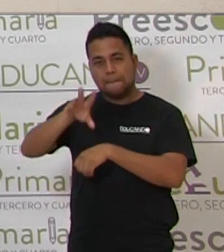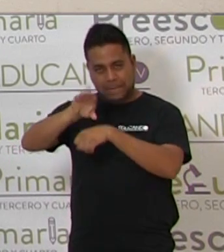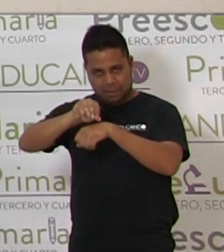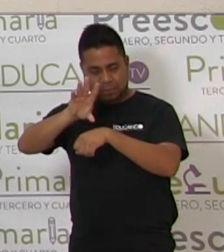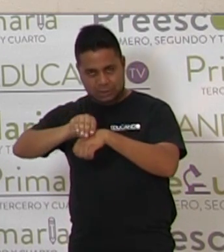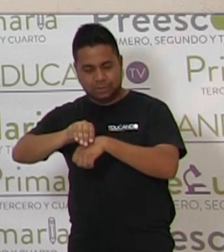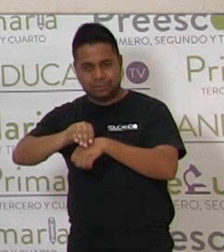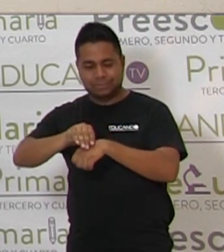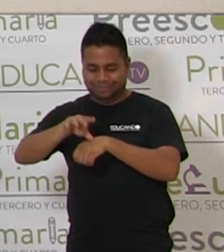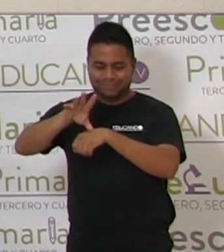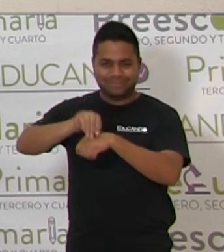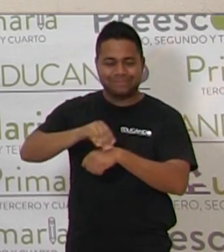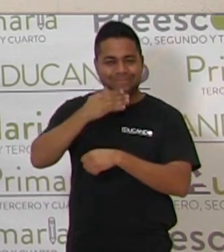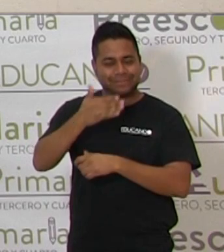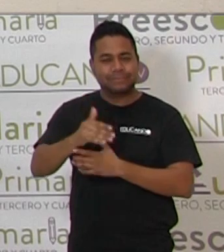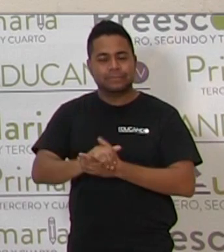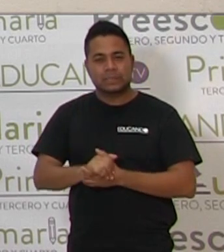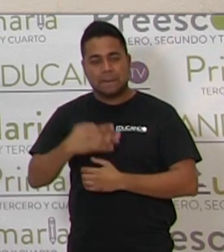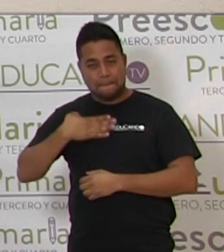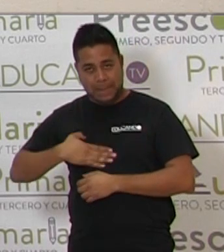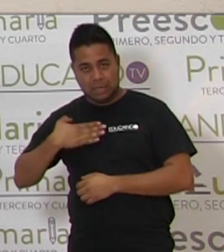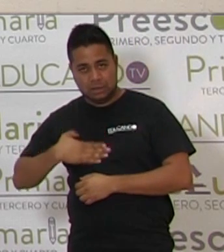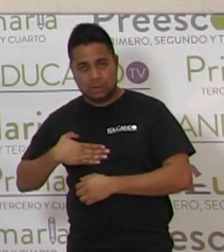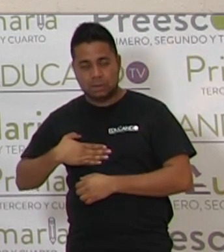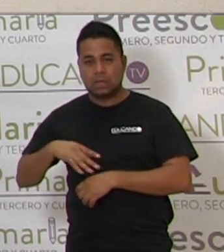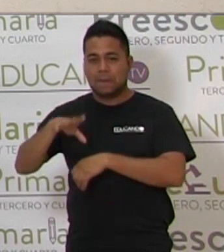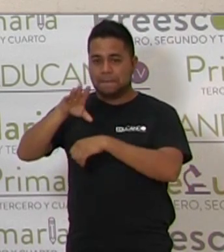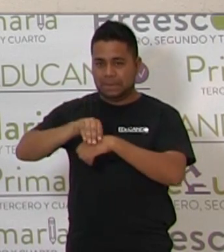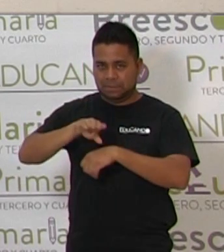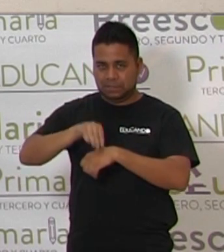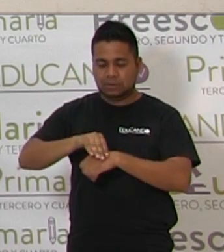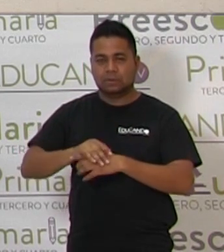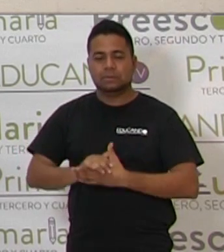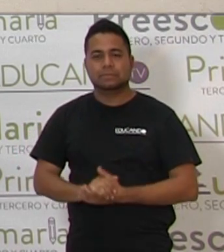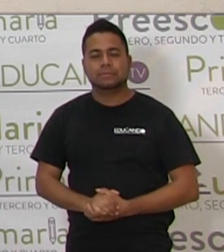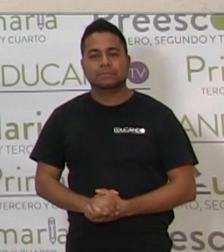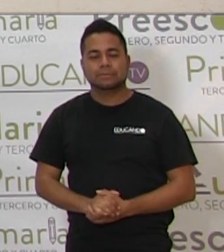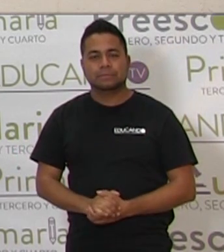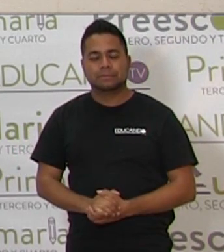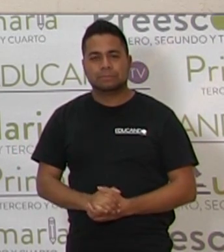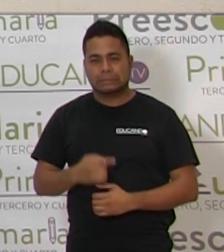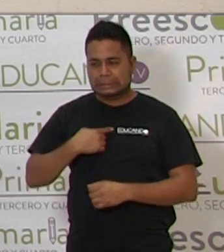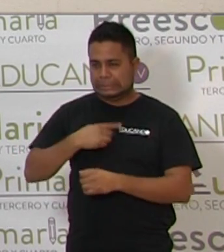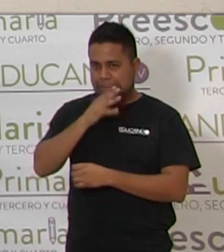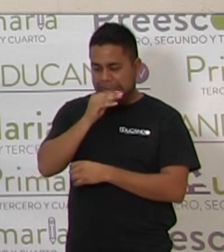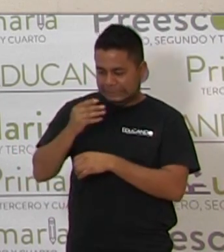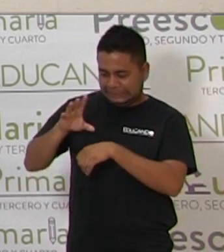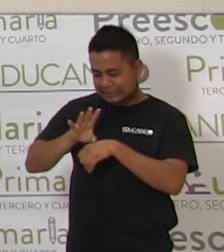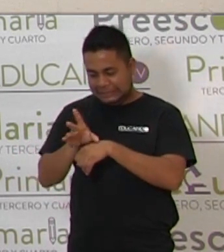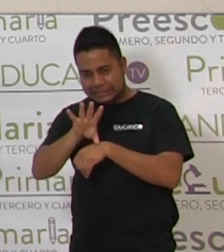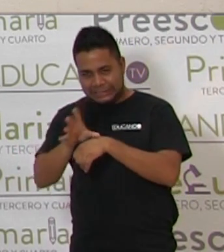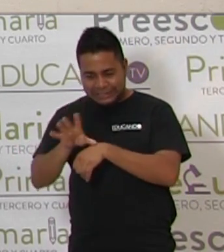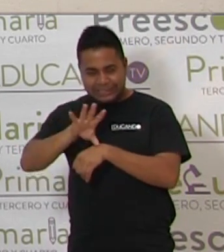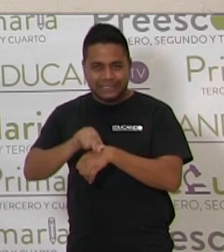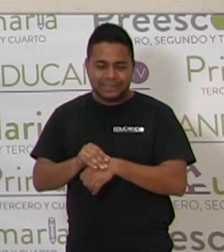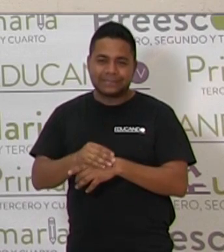correcto. Ah, permiso. Permiso. Baño y permiso, permiso. Ay, mi dedo no.